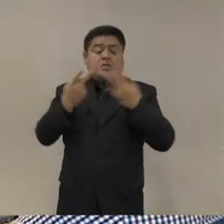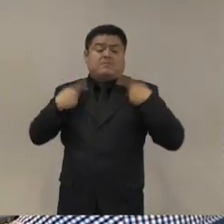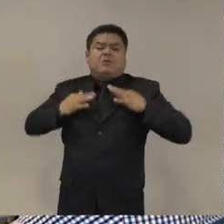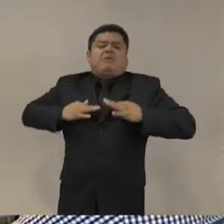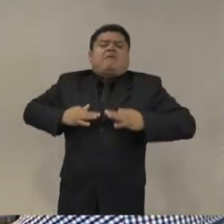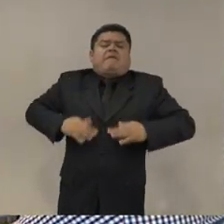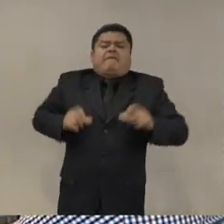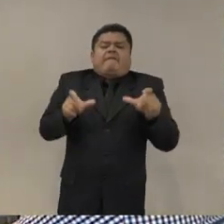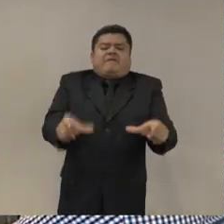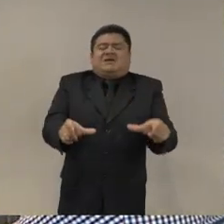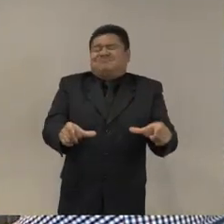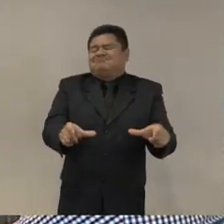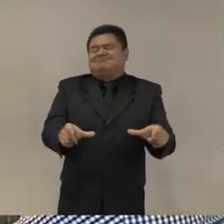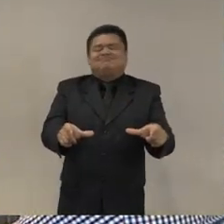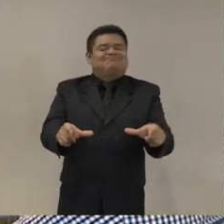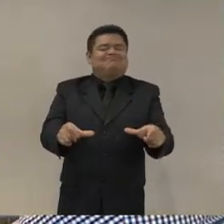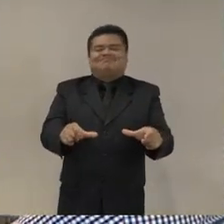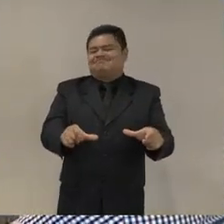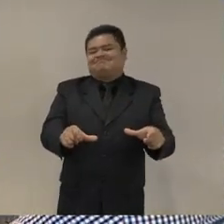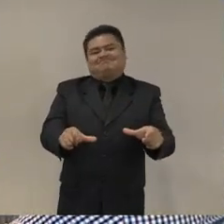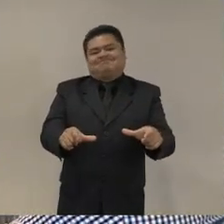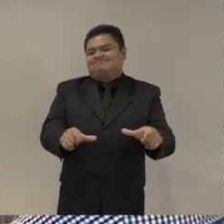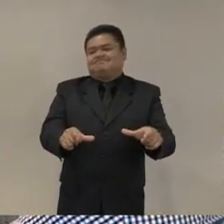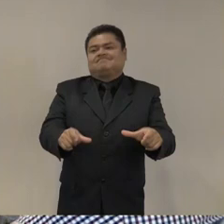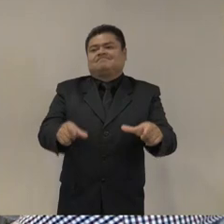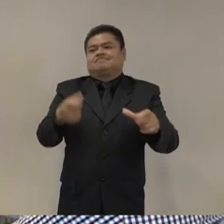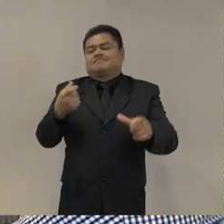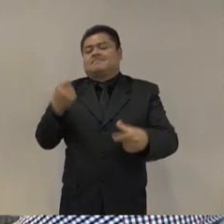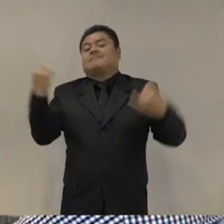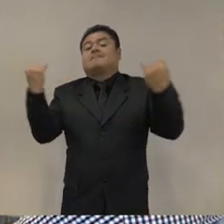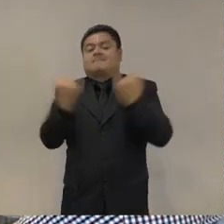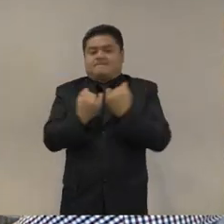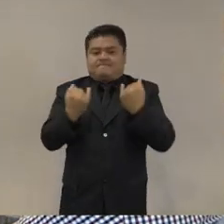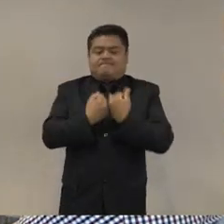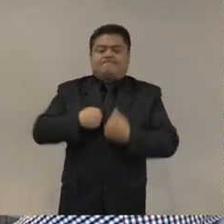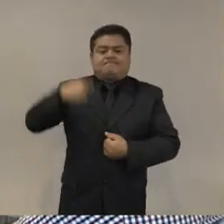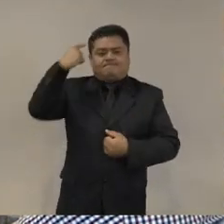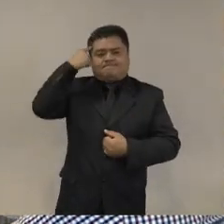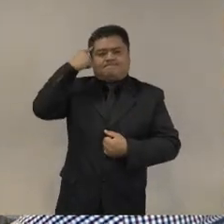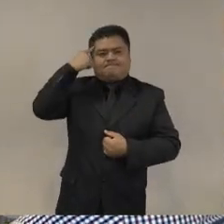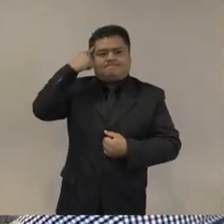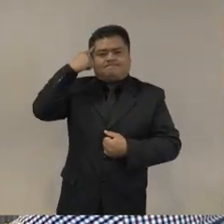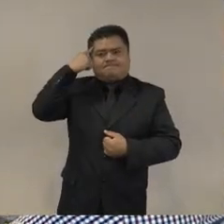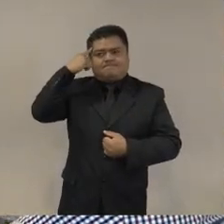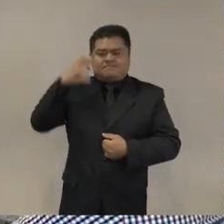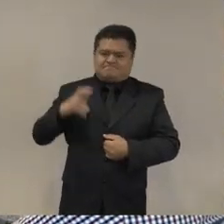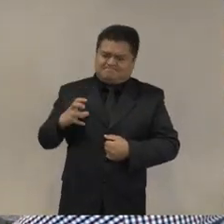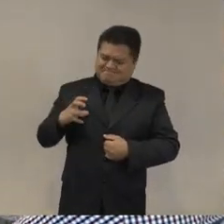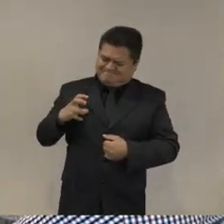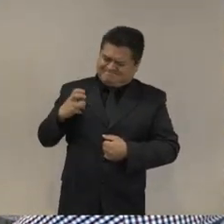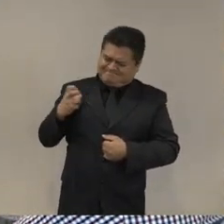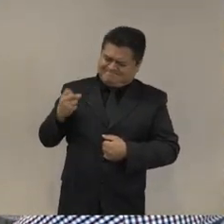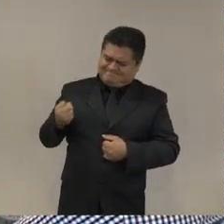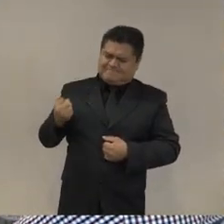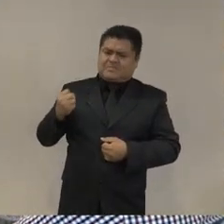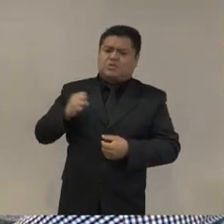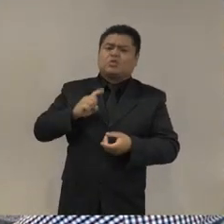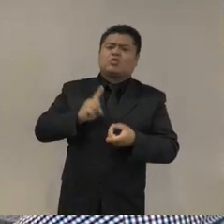y al mismo tiempo tengo la impresión de que la lucha tiene que ser una lucha local